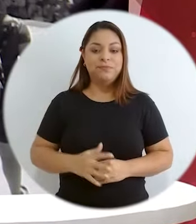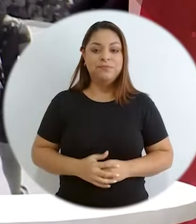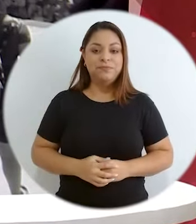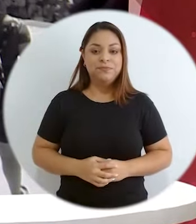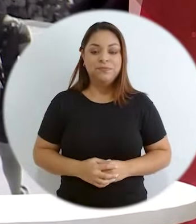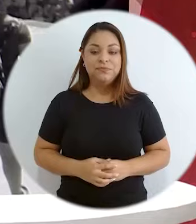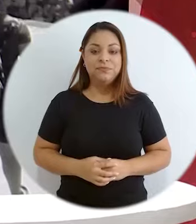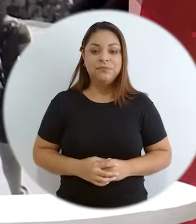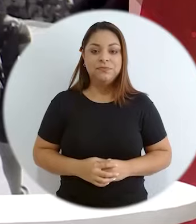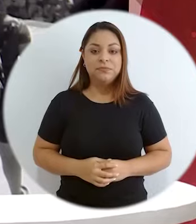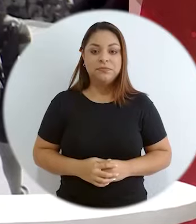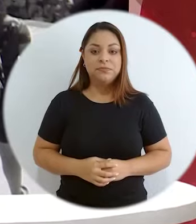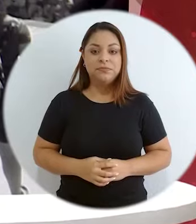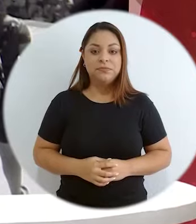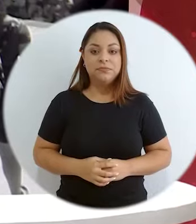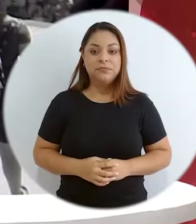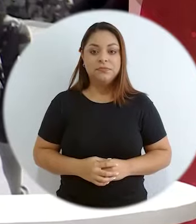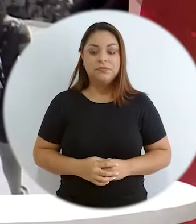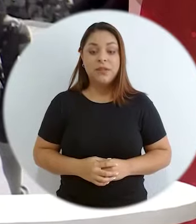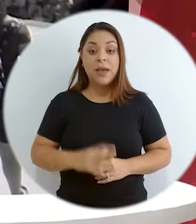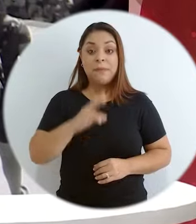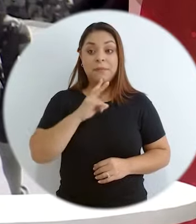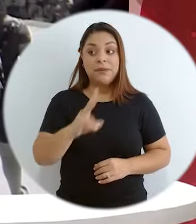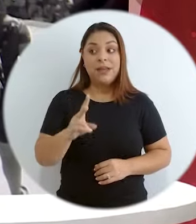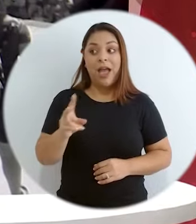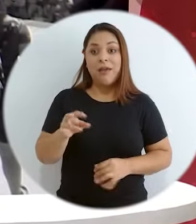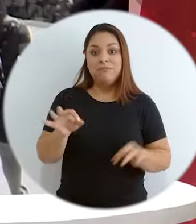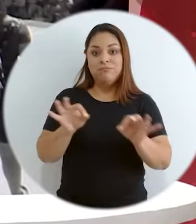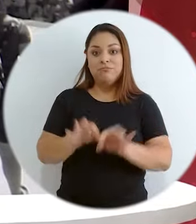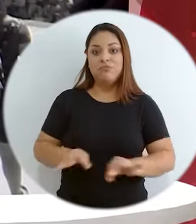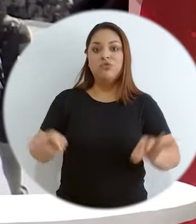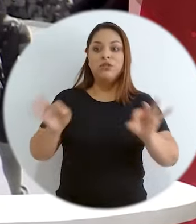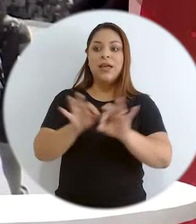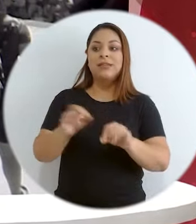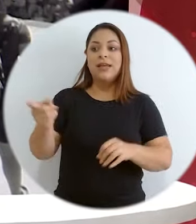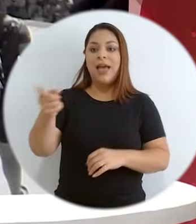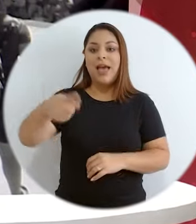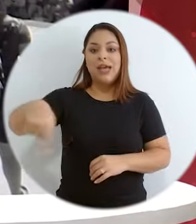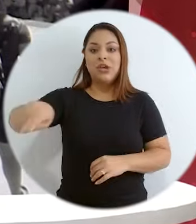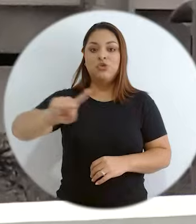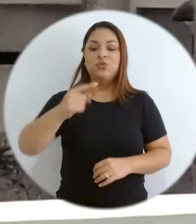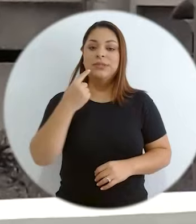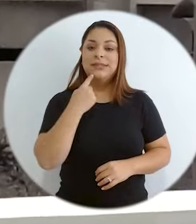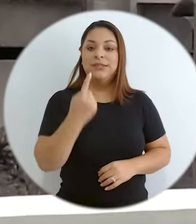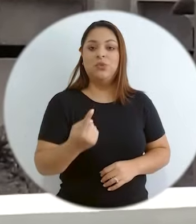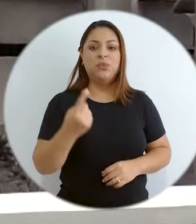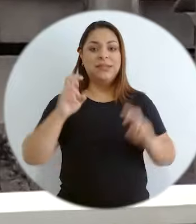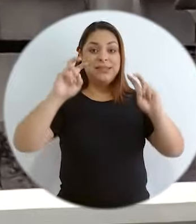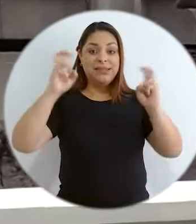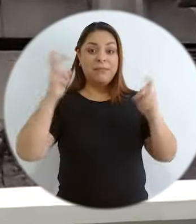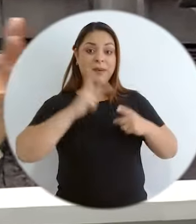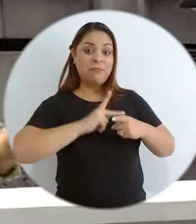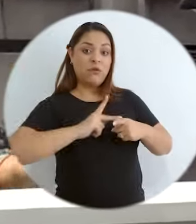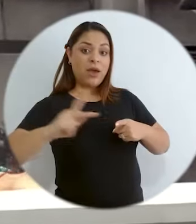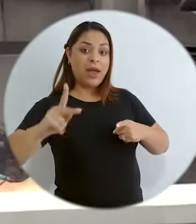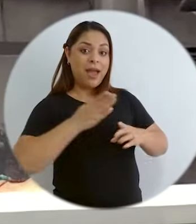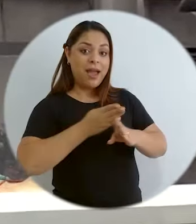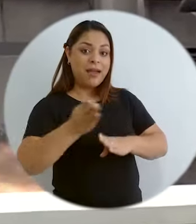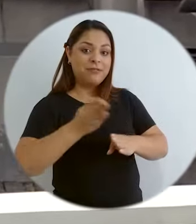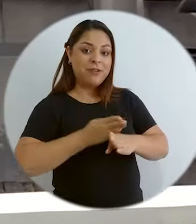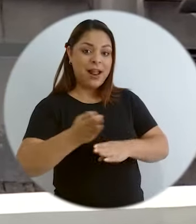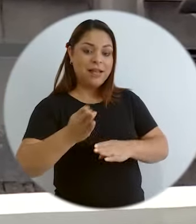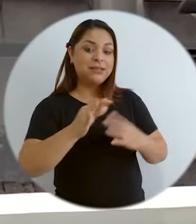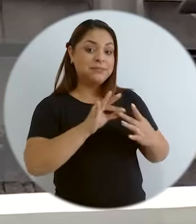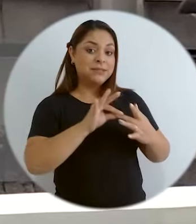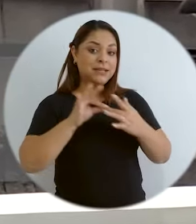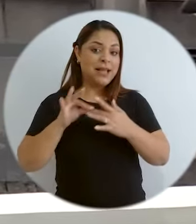sentido? A propósito de lo que mencionaban, tanto doña Carol como don Álvaro, de esta especialización,